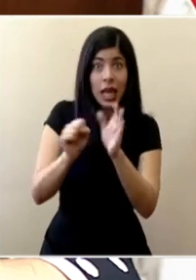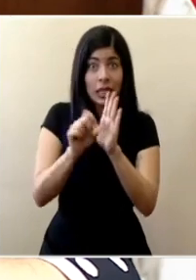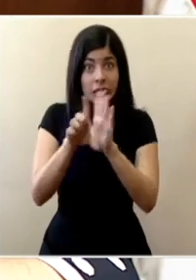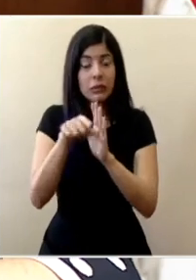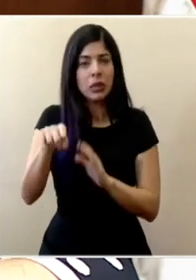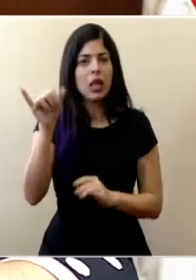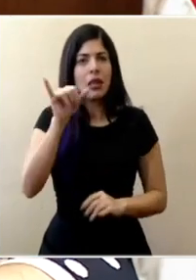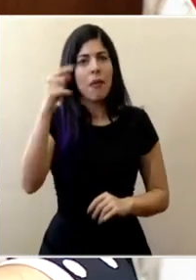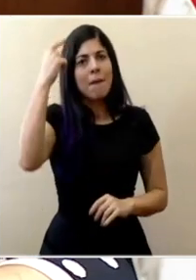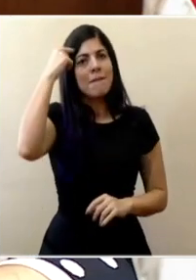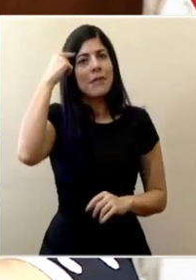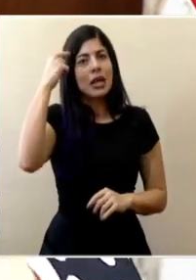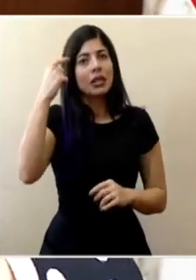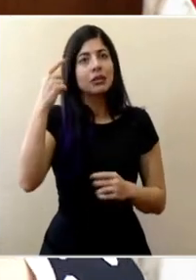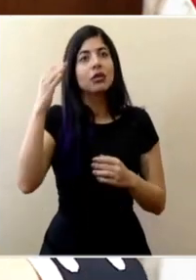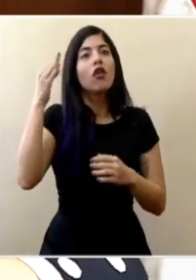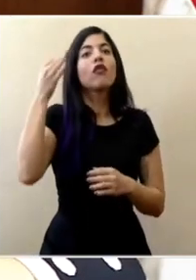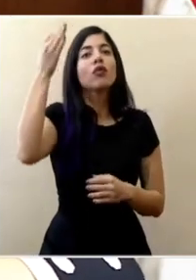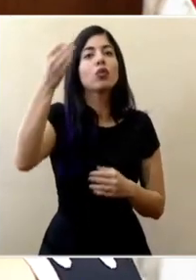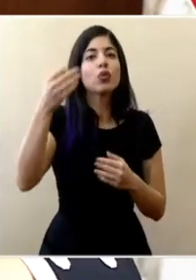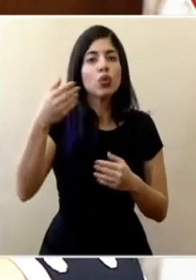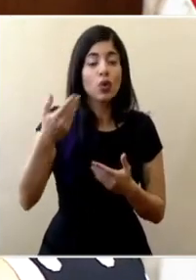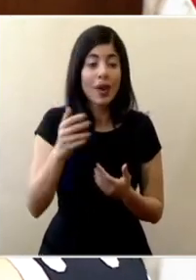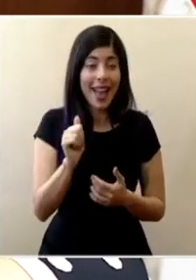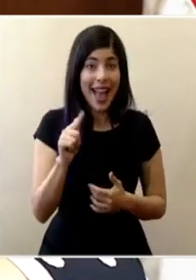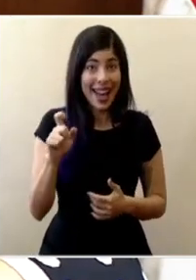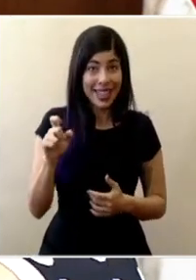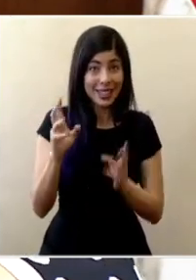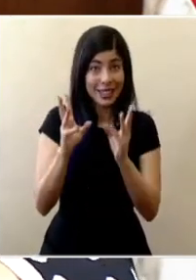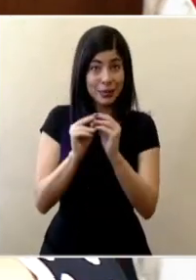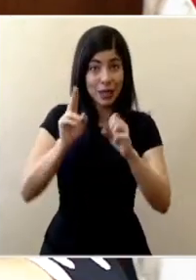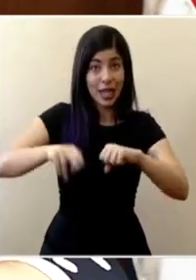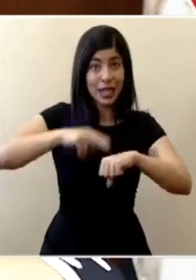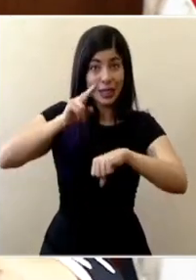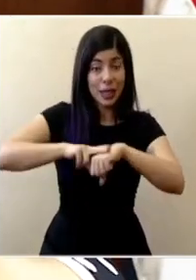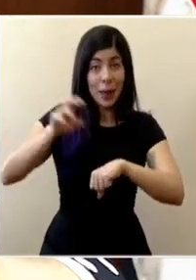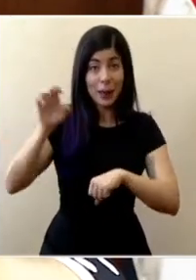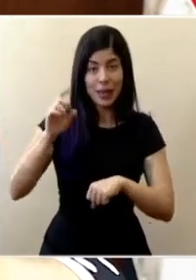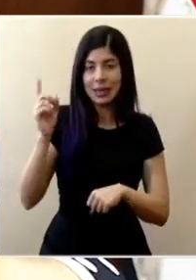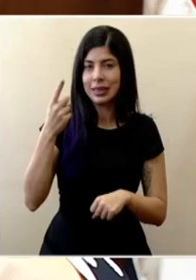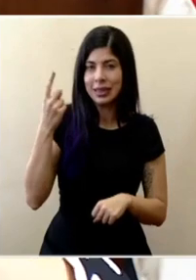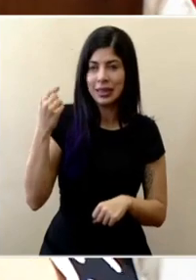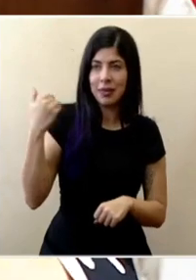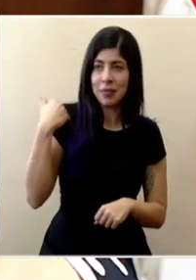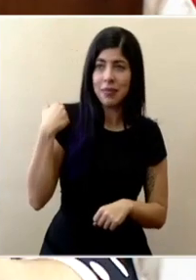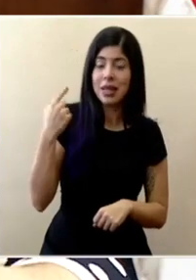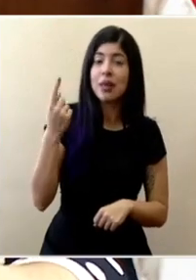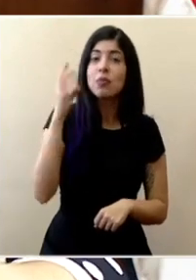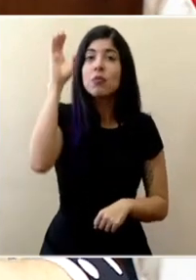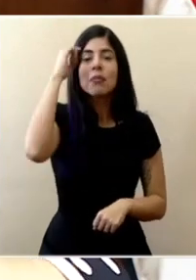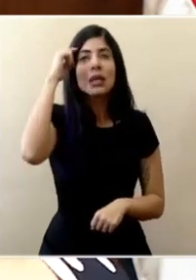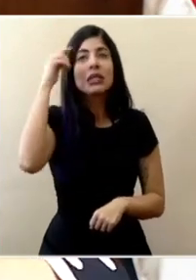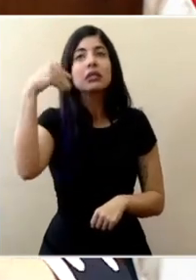también estamos pensando en el día después en lo que don Alex el de la comisión nacional de emergencia siempre nos habla de la recuperación cuando haya